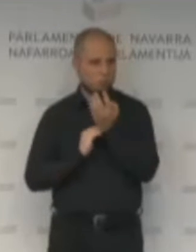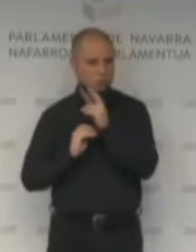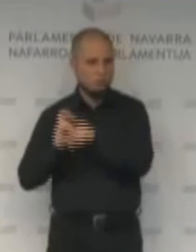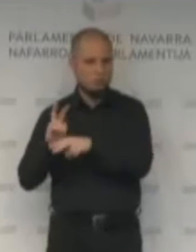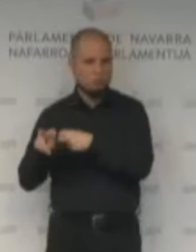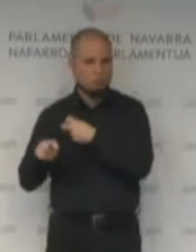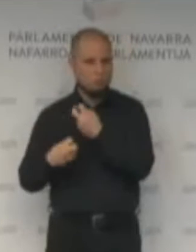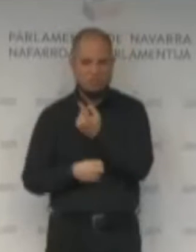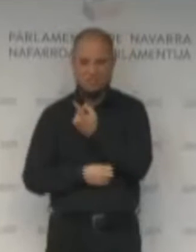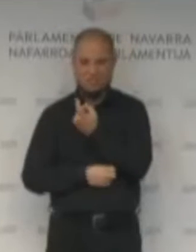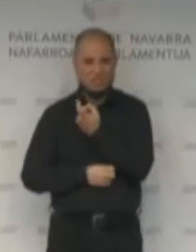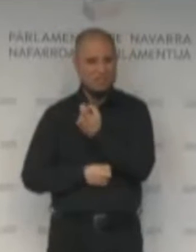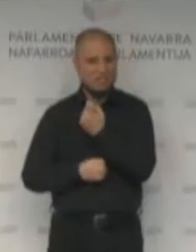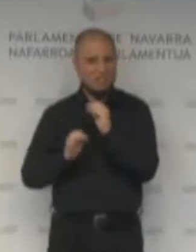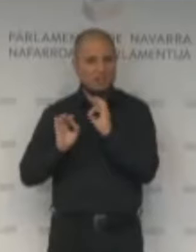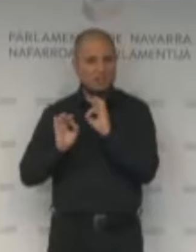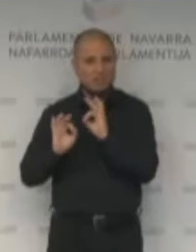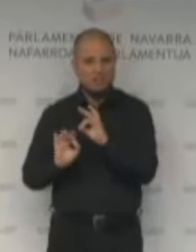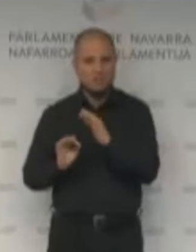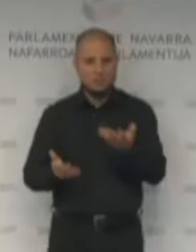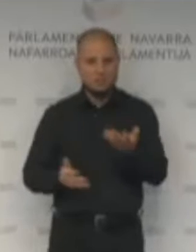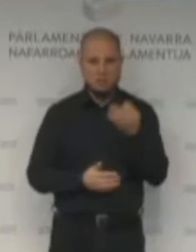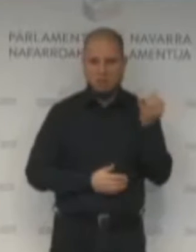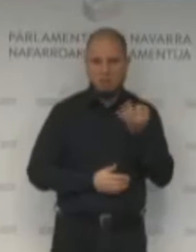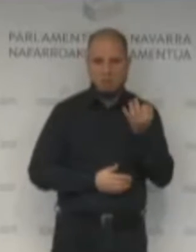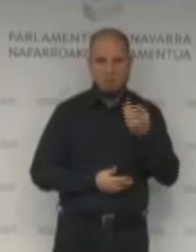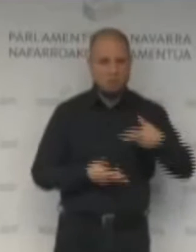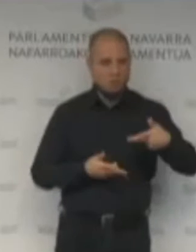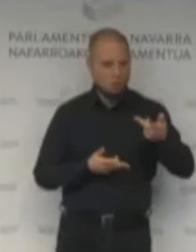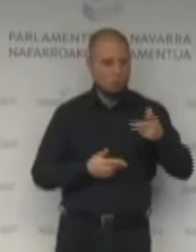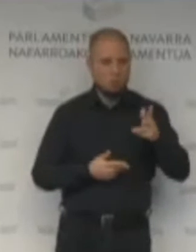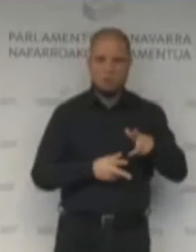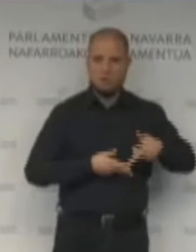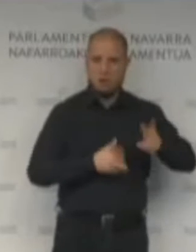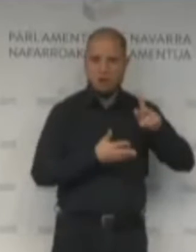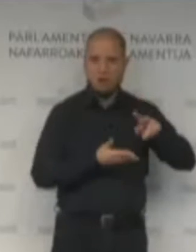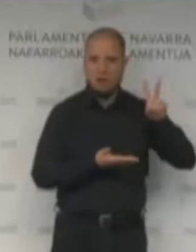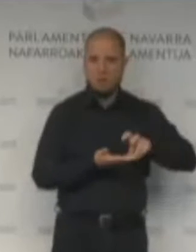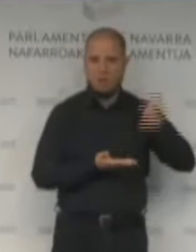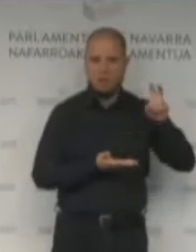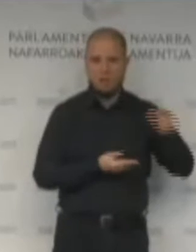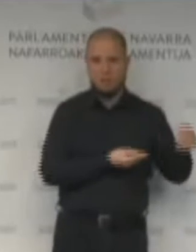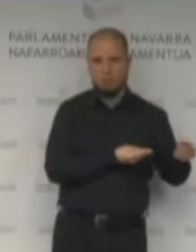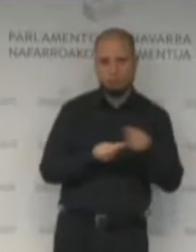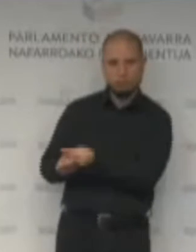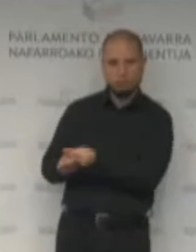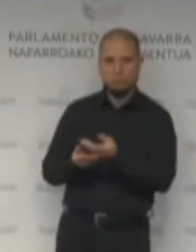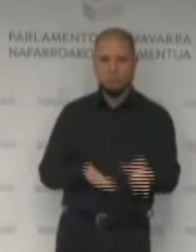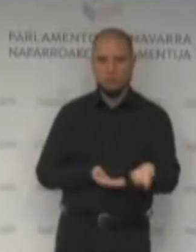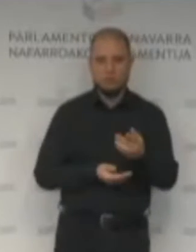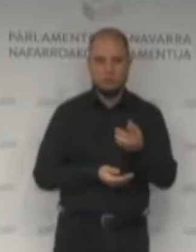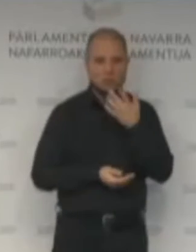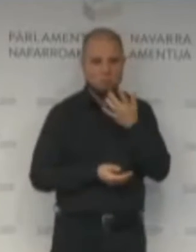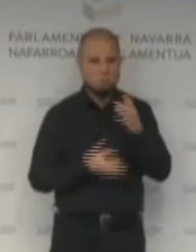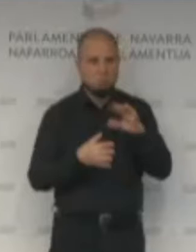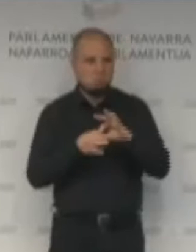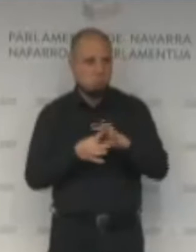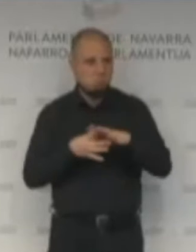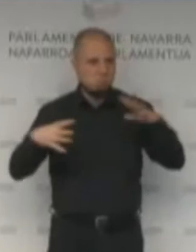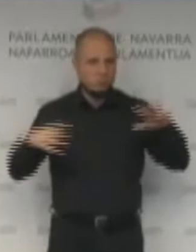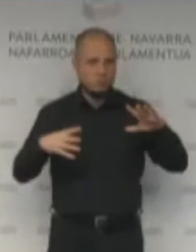absolutamente y que hay que habilitar y que aunque no tenga una relación directa con el estado de alarma, las cuestiones